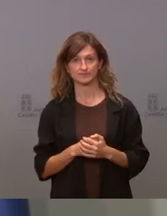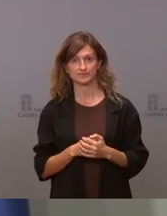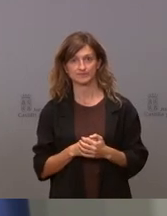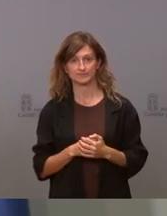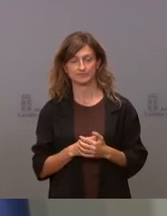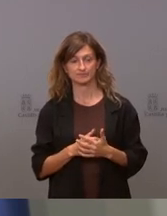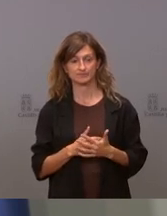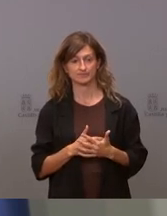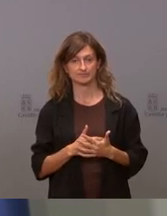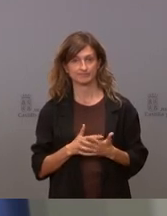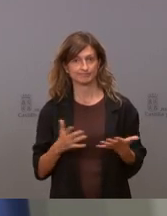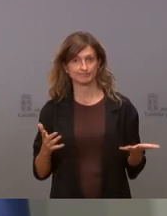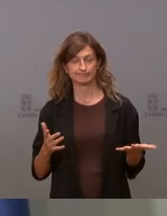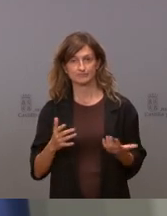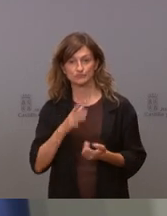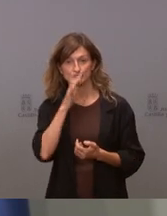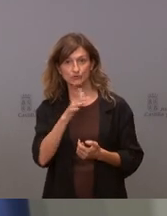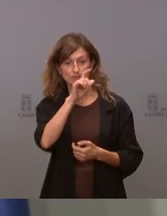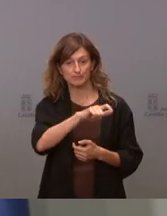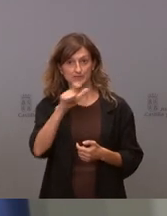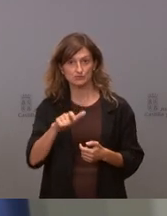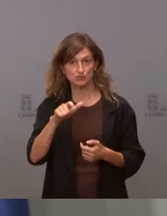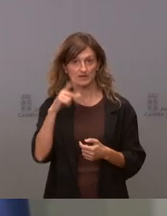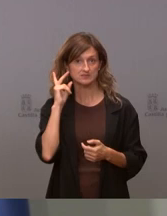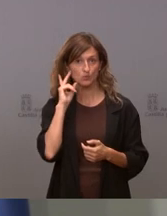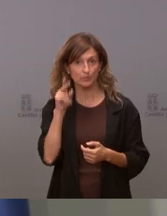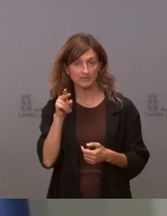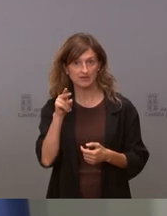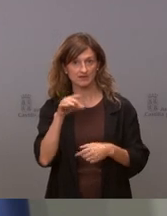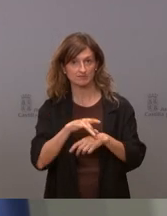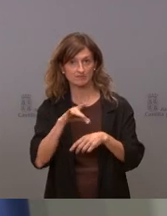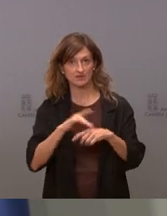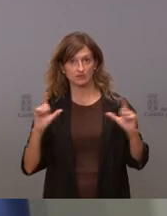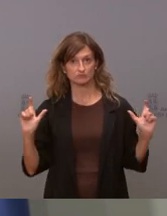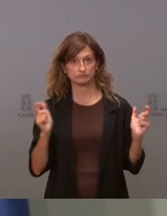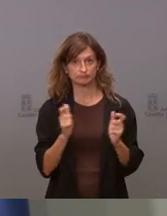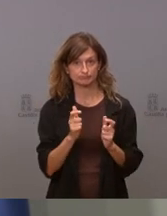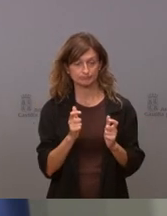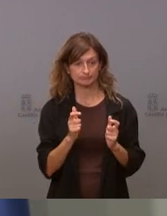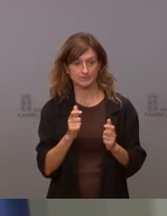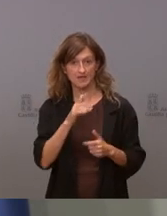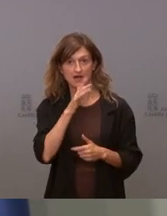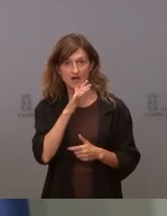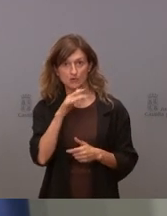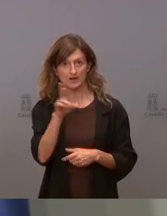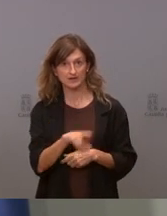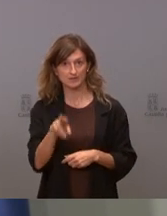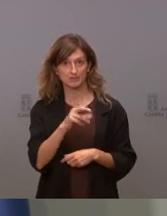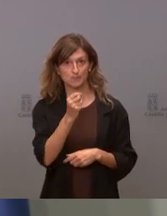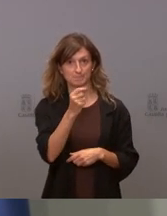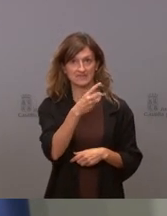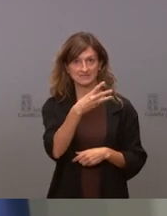porque el número de personas que se jubilan el número de facultativos va disminuyendo en este momento insisto son 1300